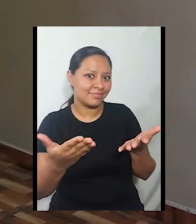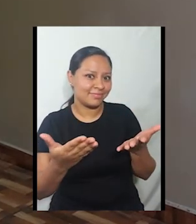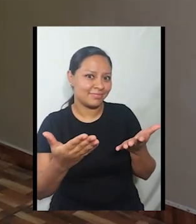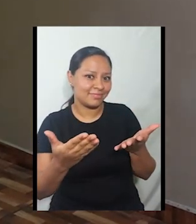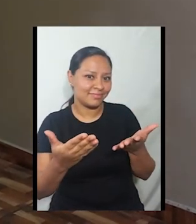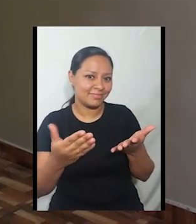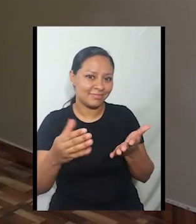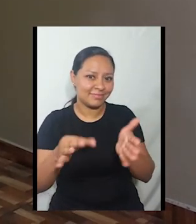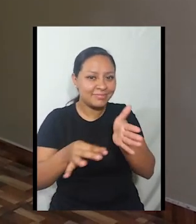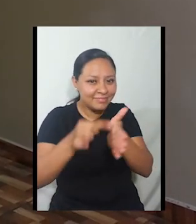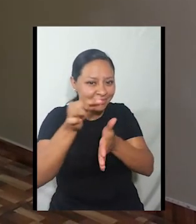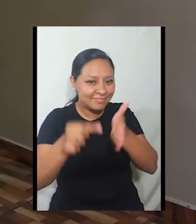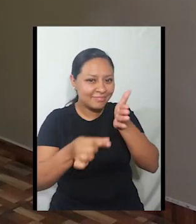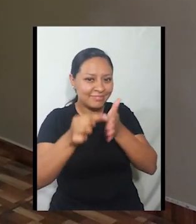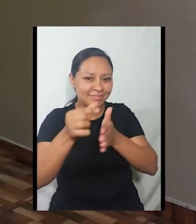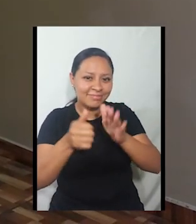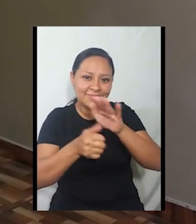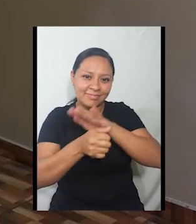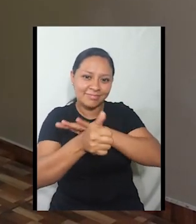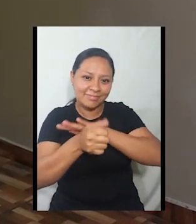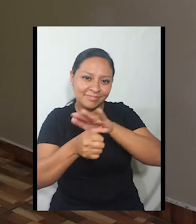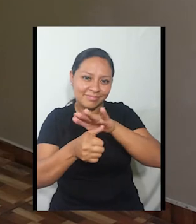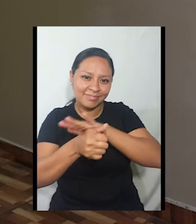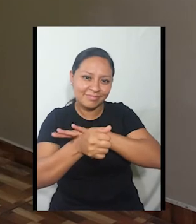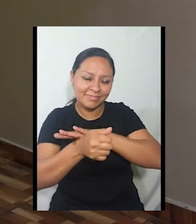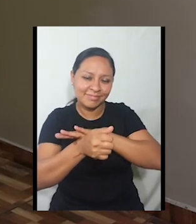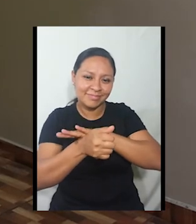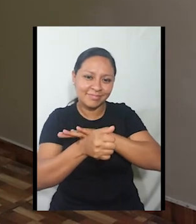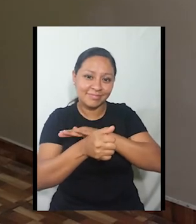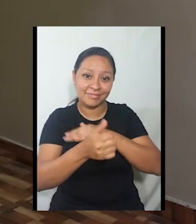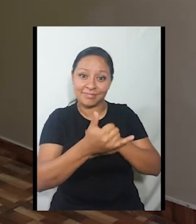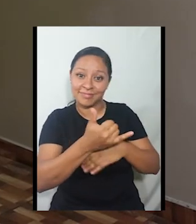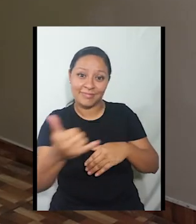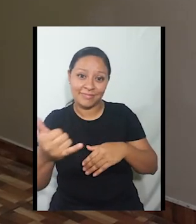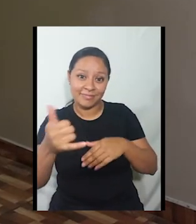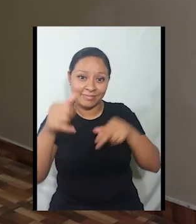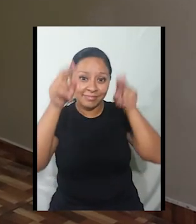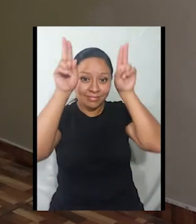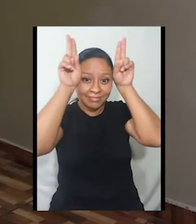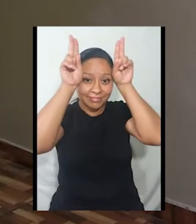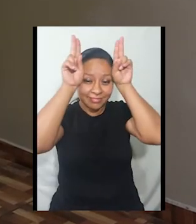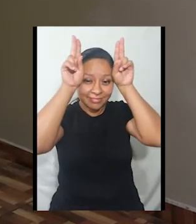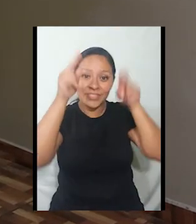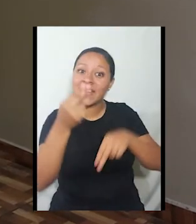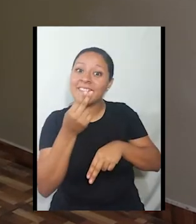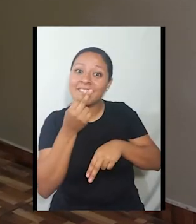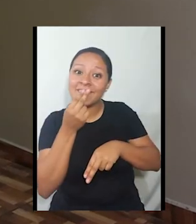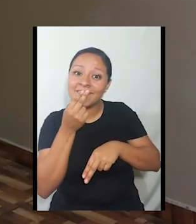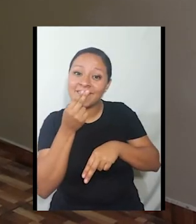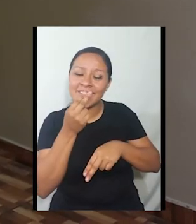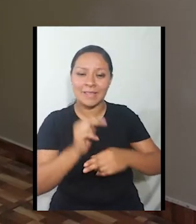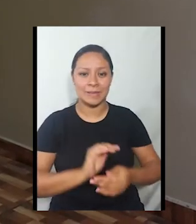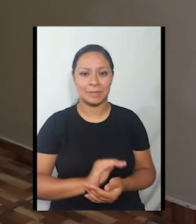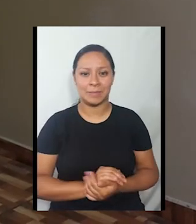y cómo se ve la sombra de nuestra amiga Liebre.